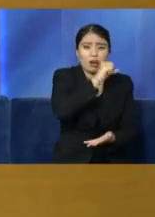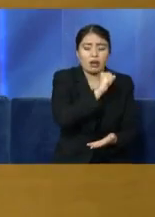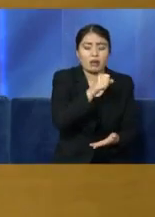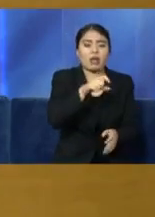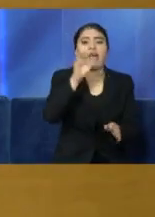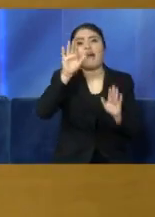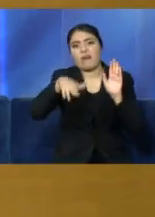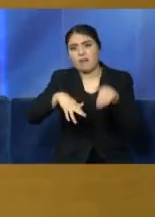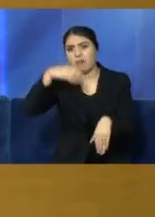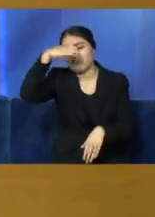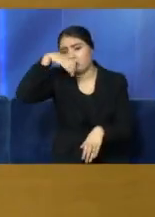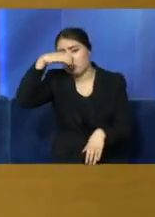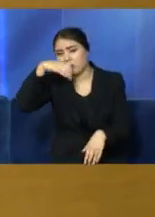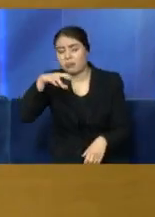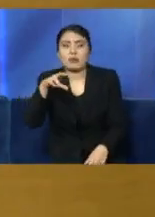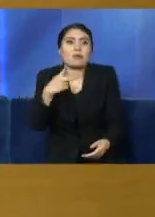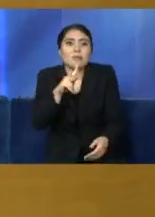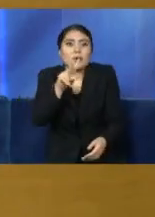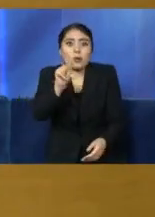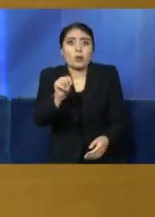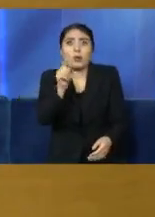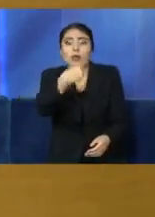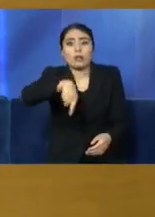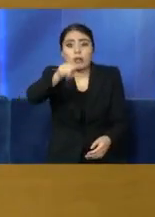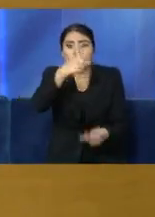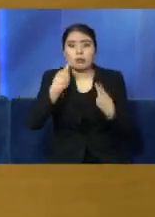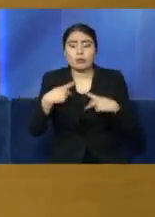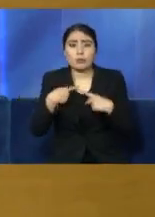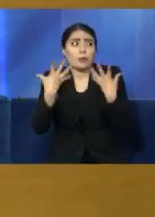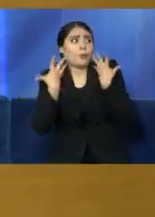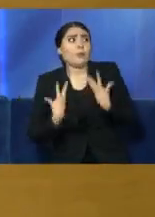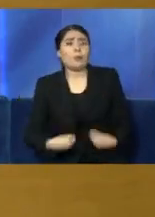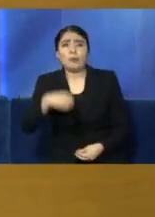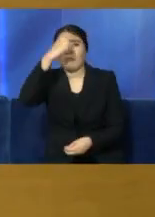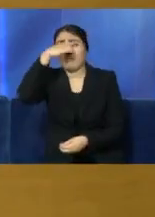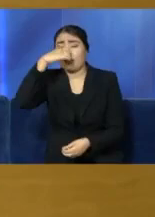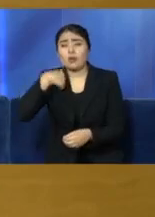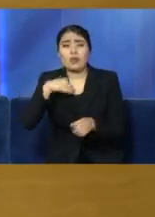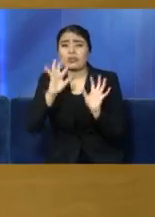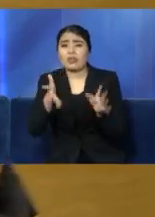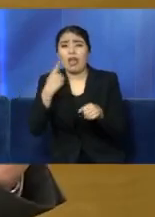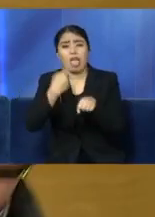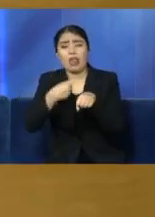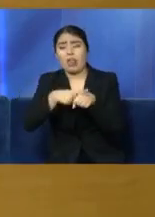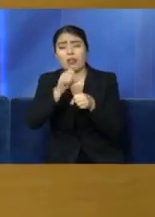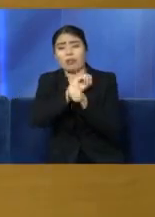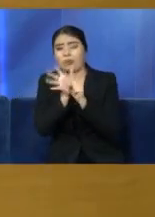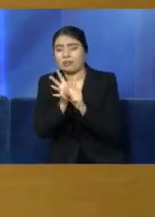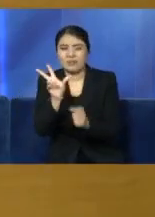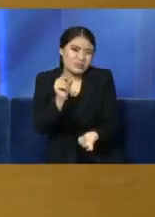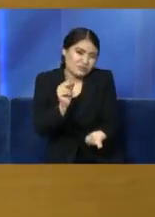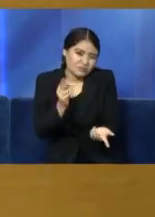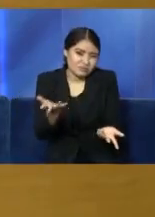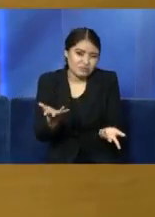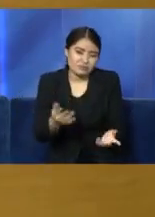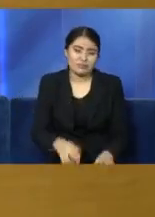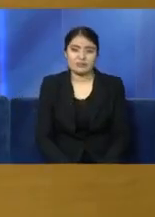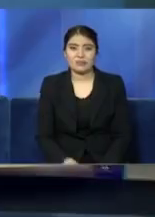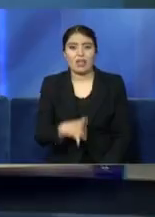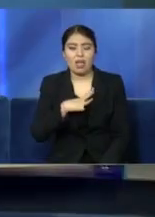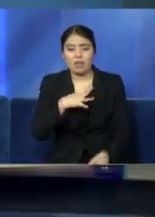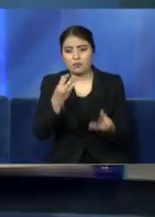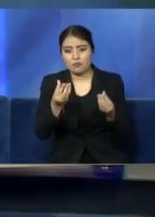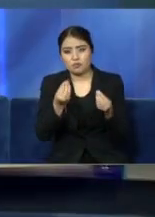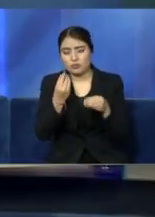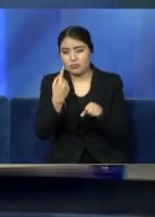de malestar, no necesariamente tiene que ser ni influenza, ni coronavirus, ni nada de esas cosas. ¿O sí, Marta? Sí, definitivamente.